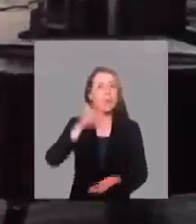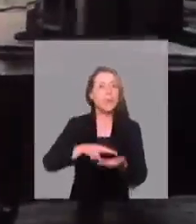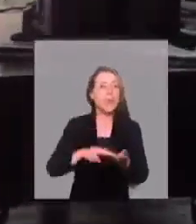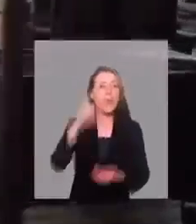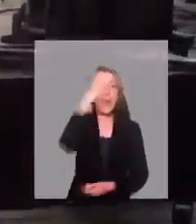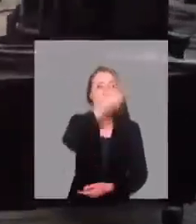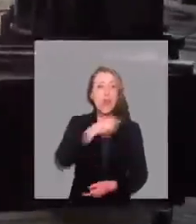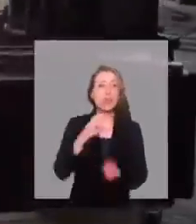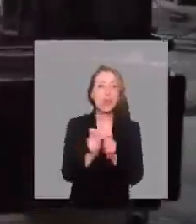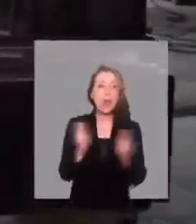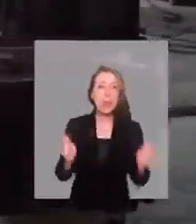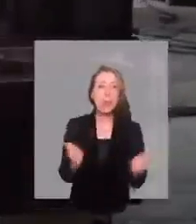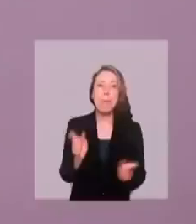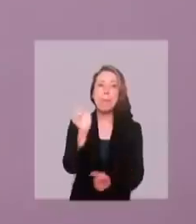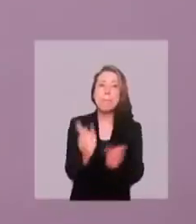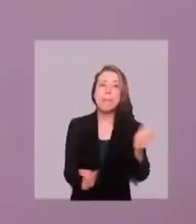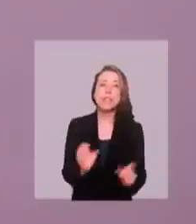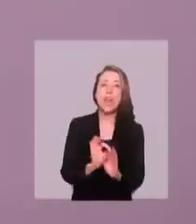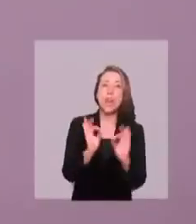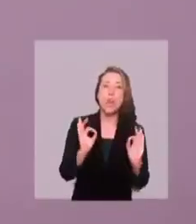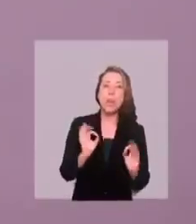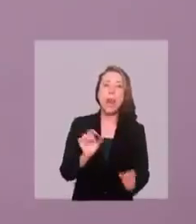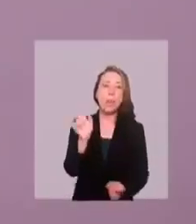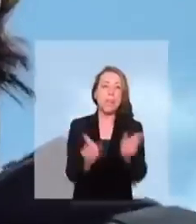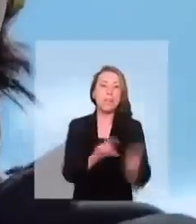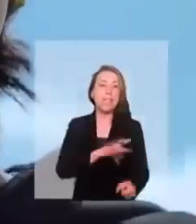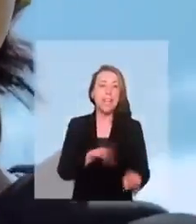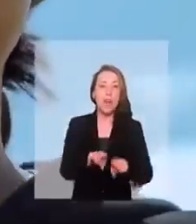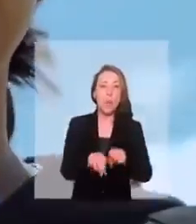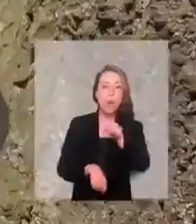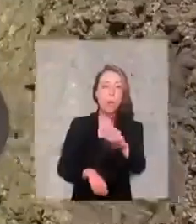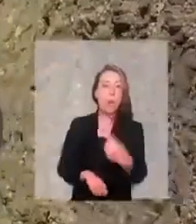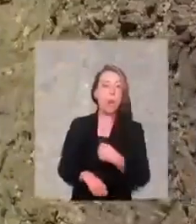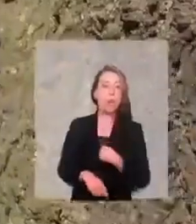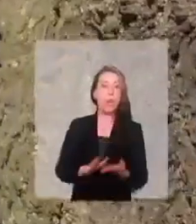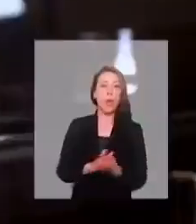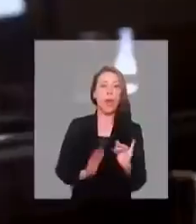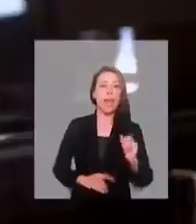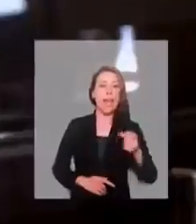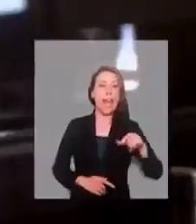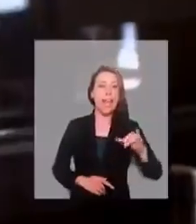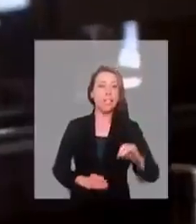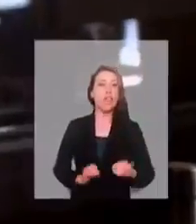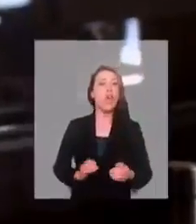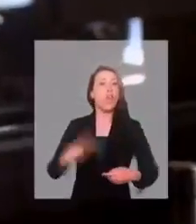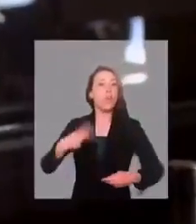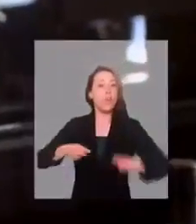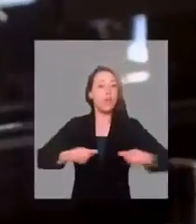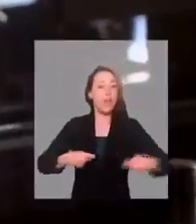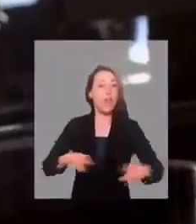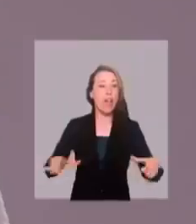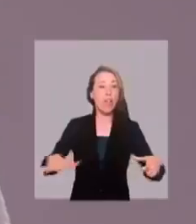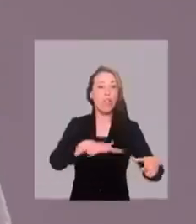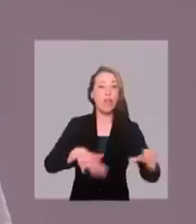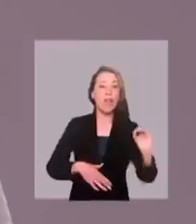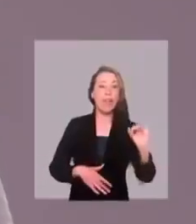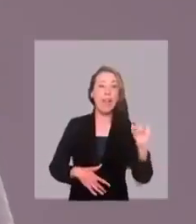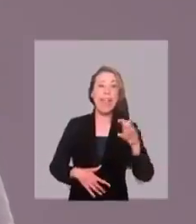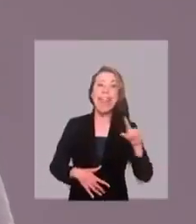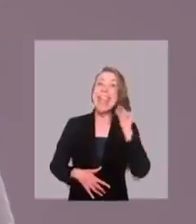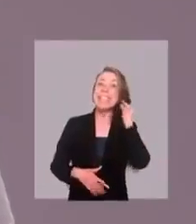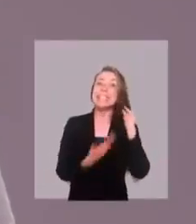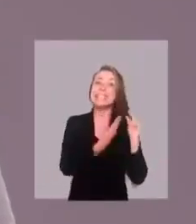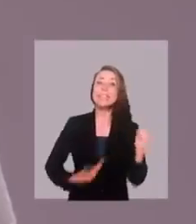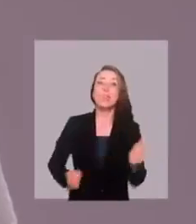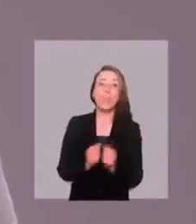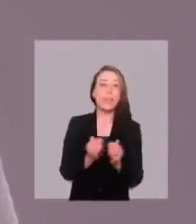que los verdaderos rostros de una campaña es la gente normal. Chilenos como tú o como yo. Como Ignacio, emprendedor zona cero. O Inés,